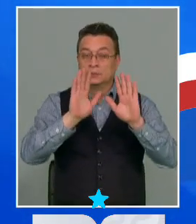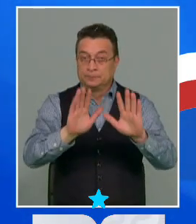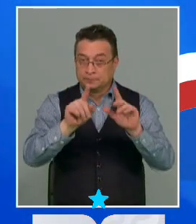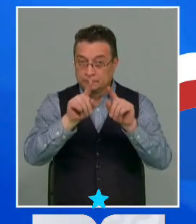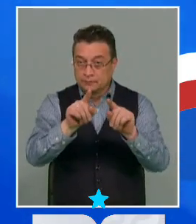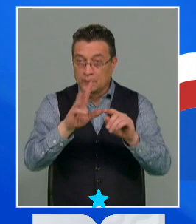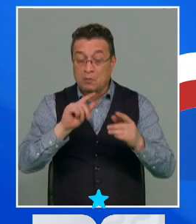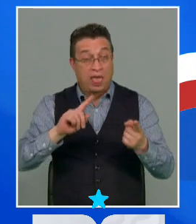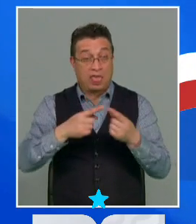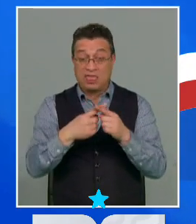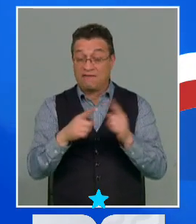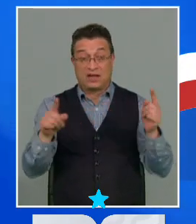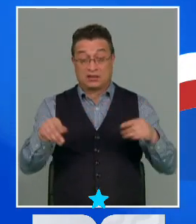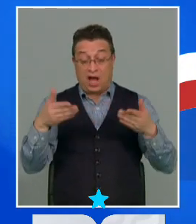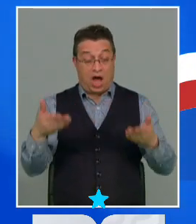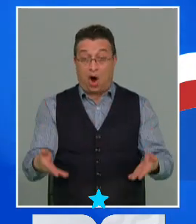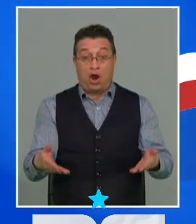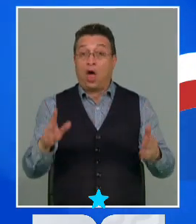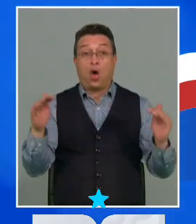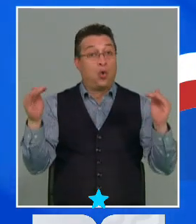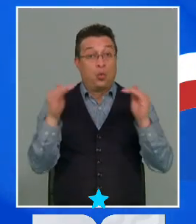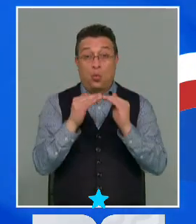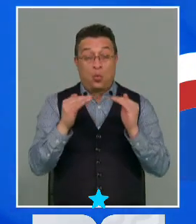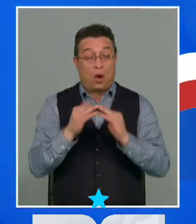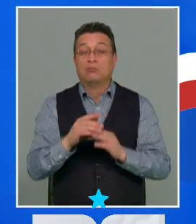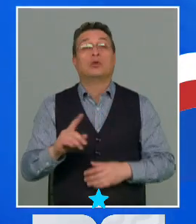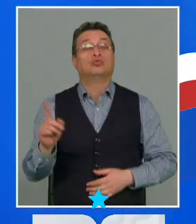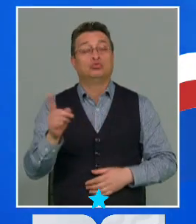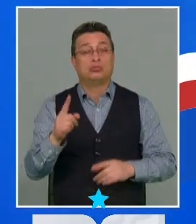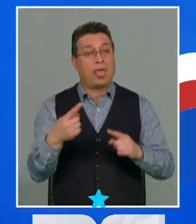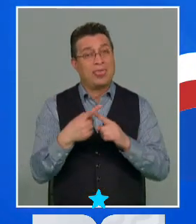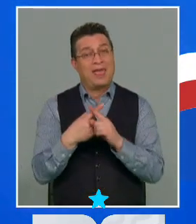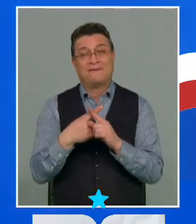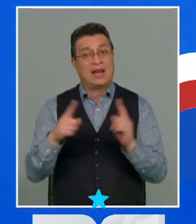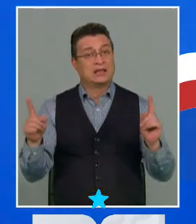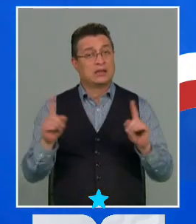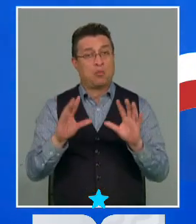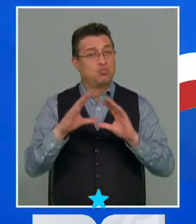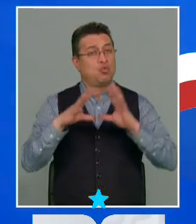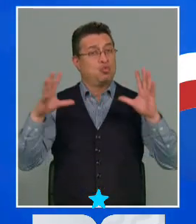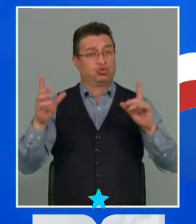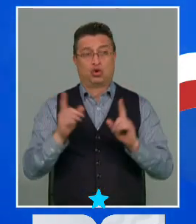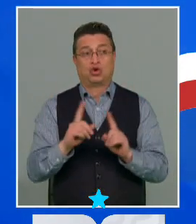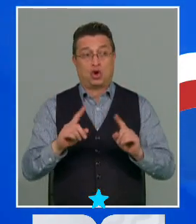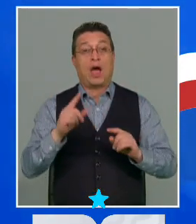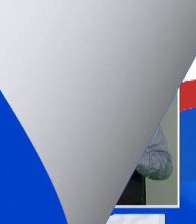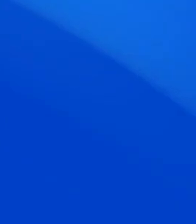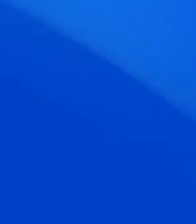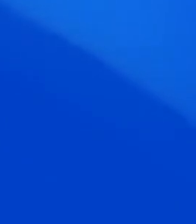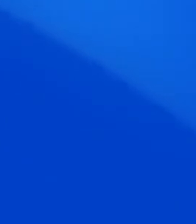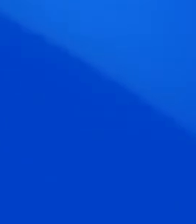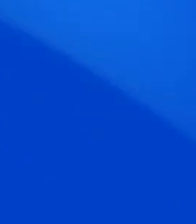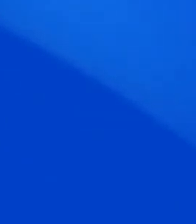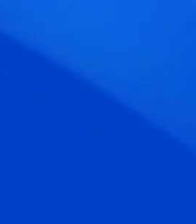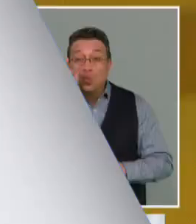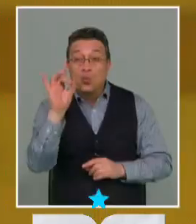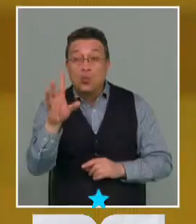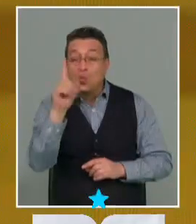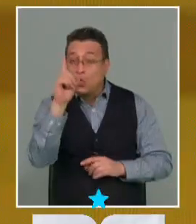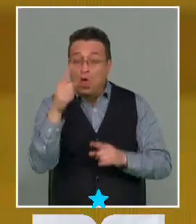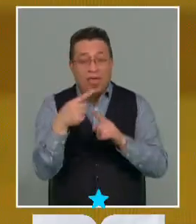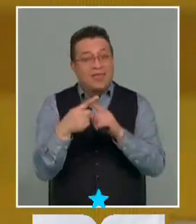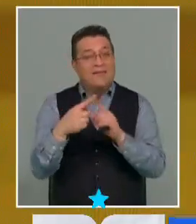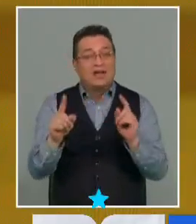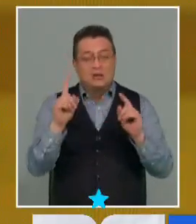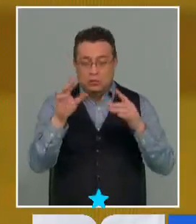no hay gran diferencia con respecto a lo que actualmente existe. No hay gran diferencia, pero sí hay una diferencia que no fluye exactamente de esta